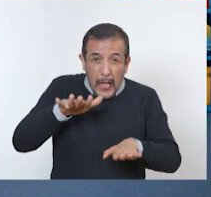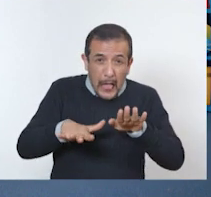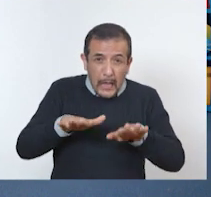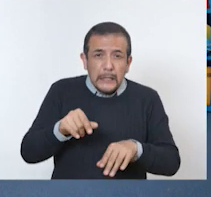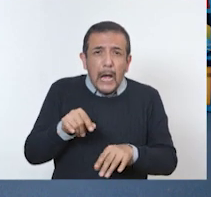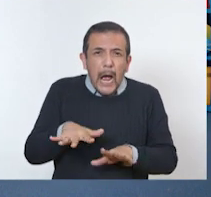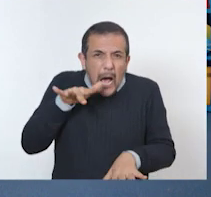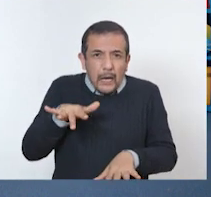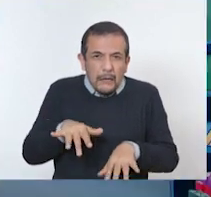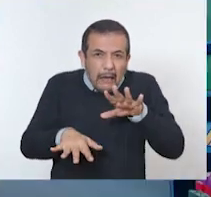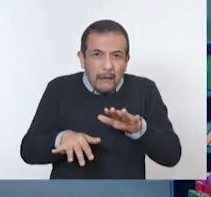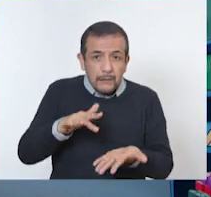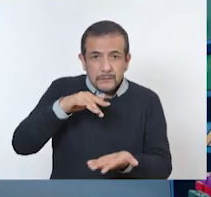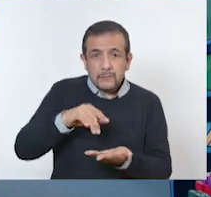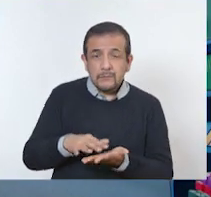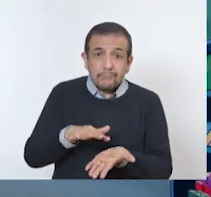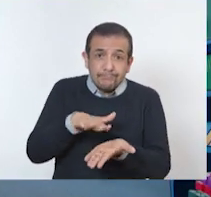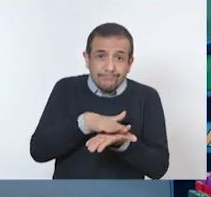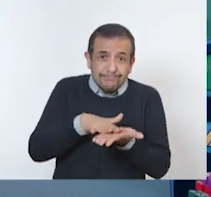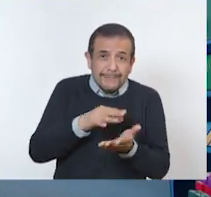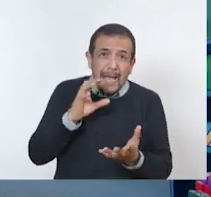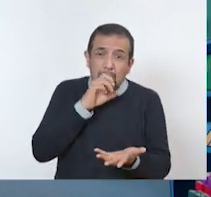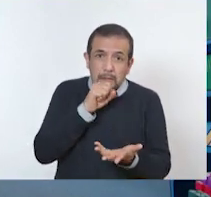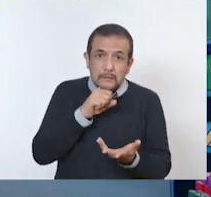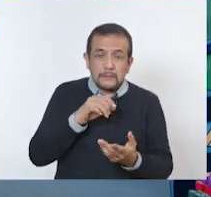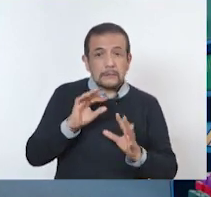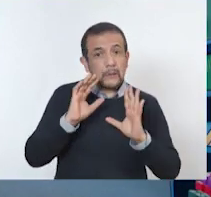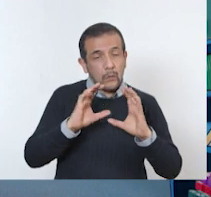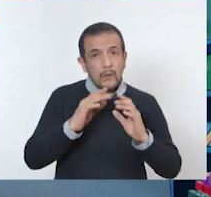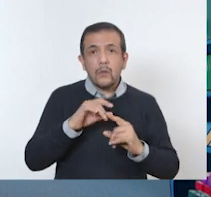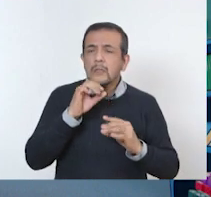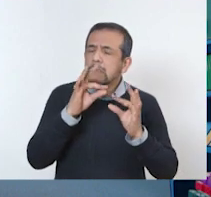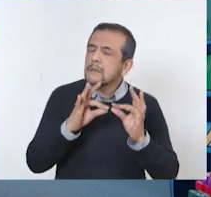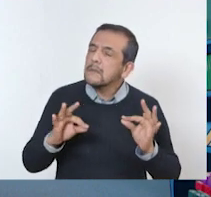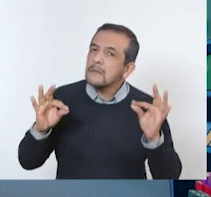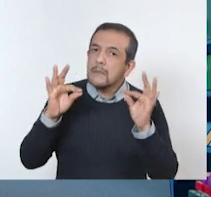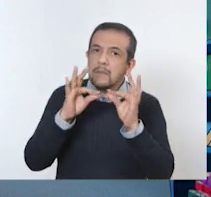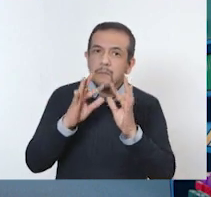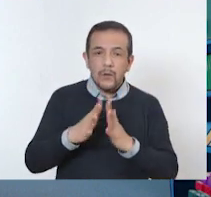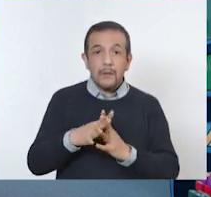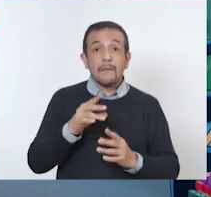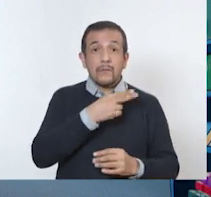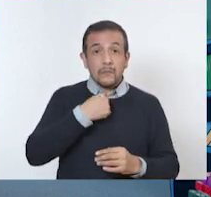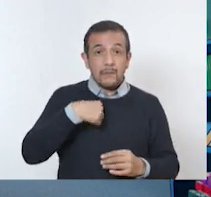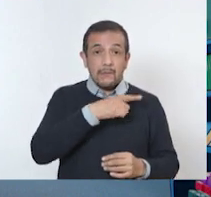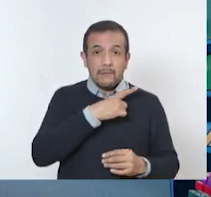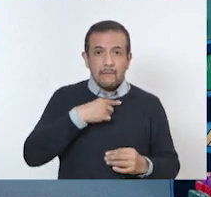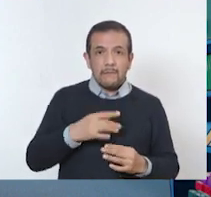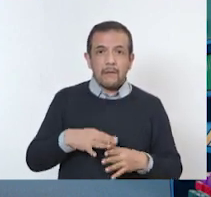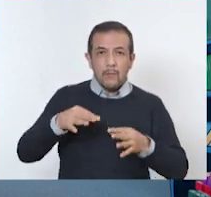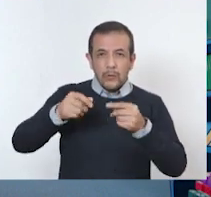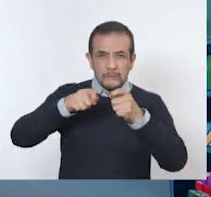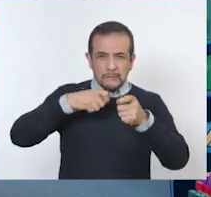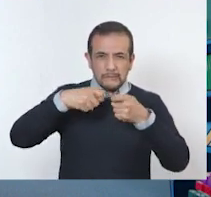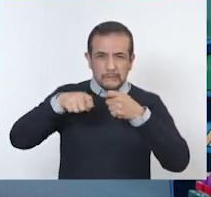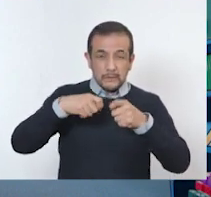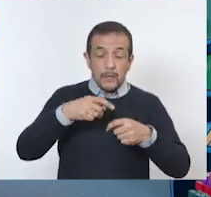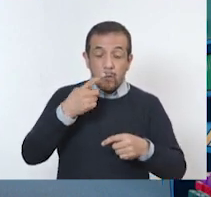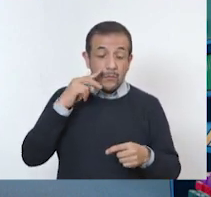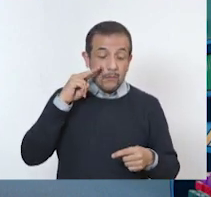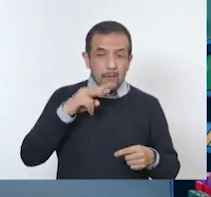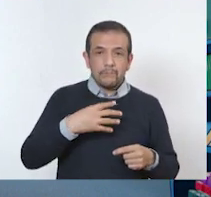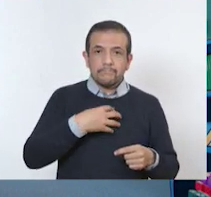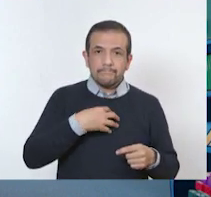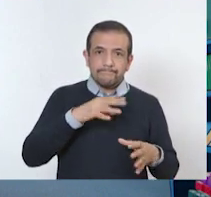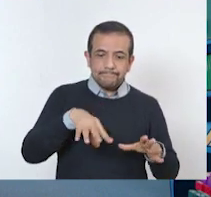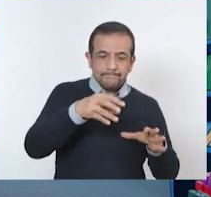las patitas. Y algo muy importante, hay que llevar también las bolsitas para levantar los